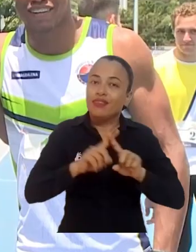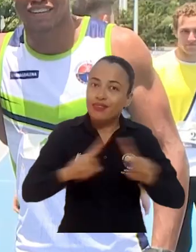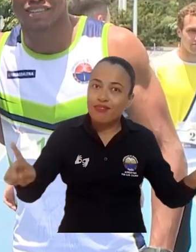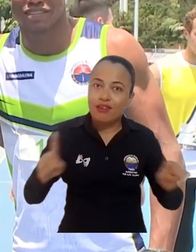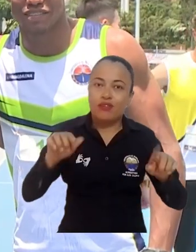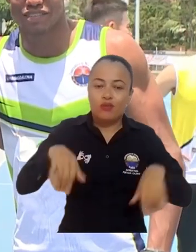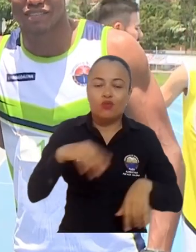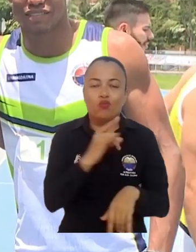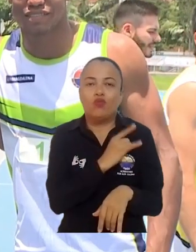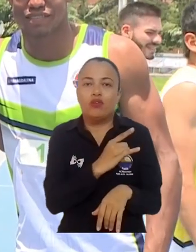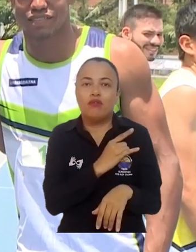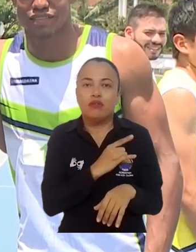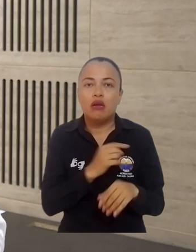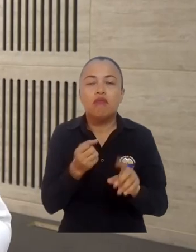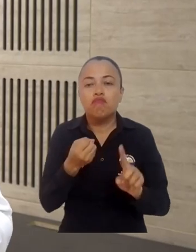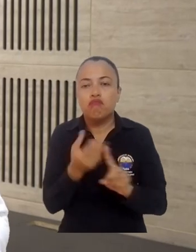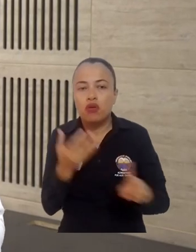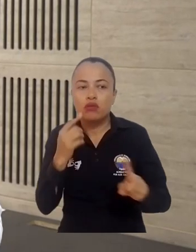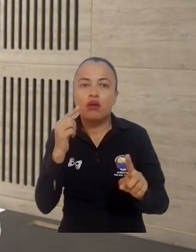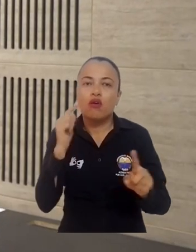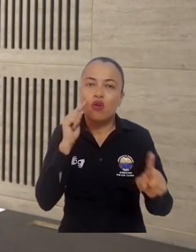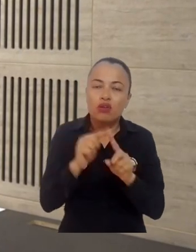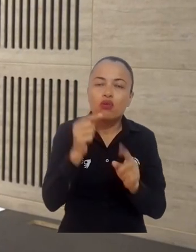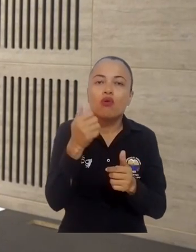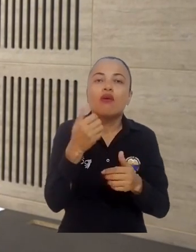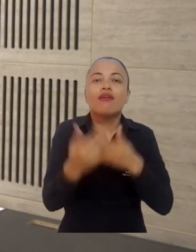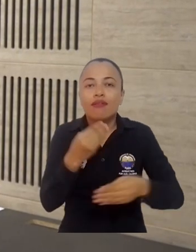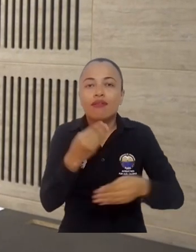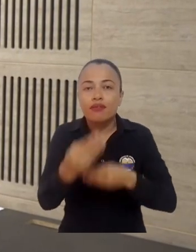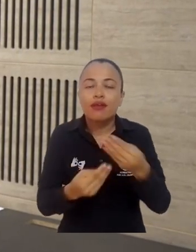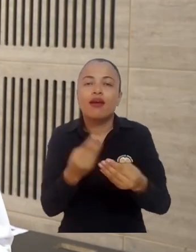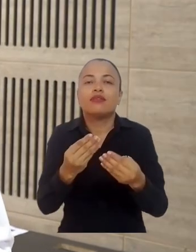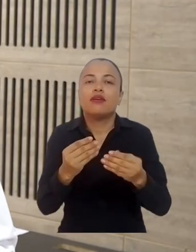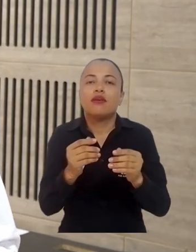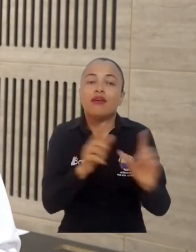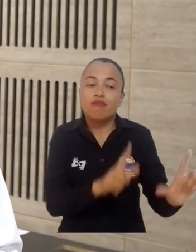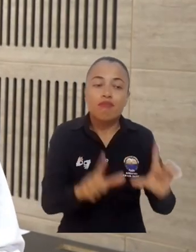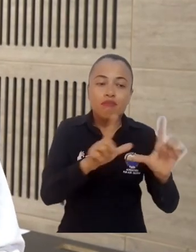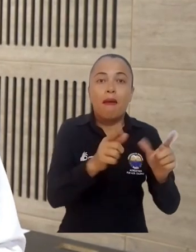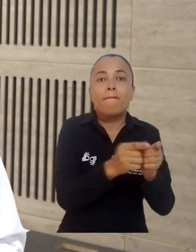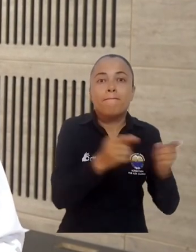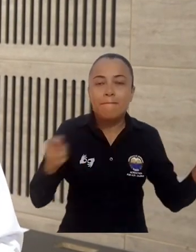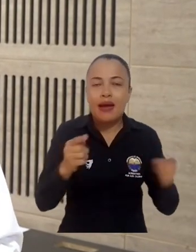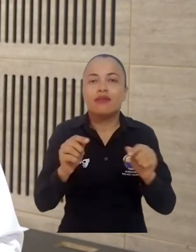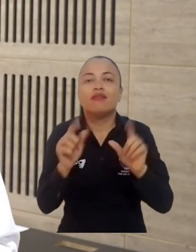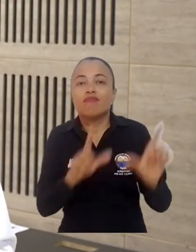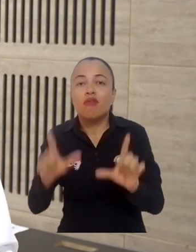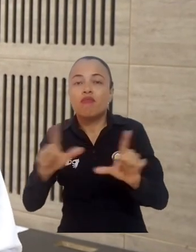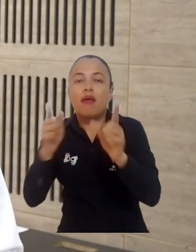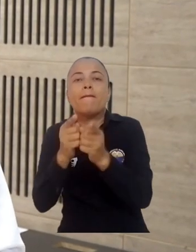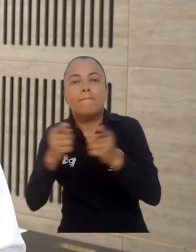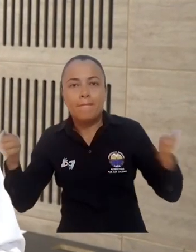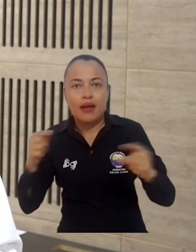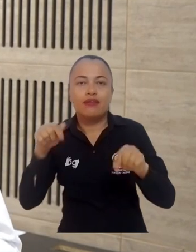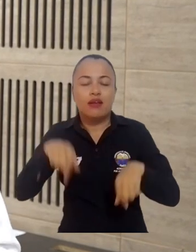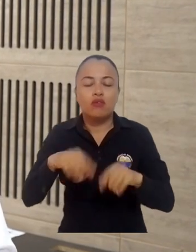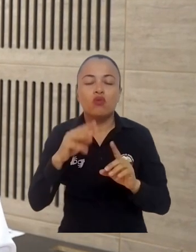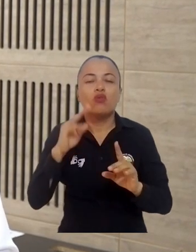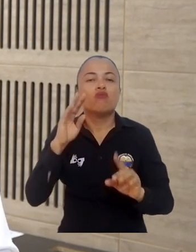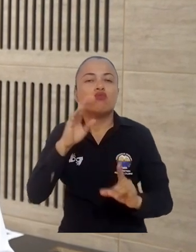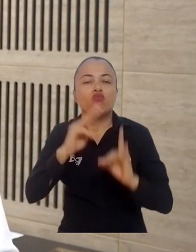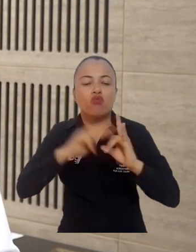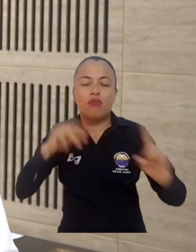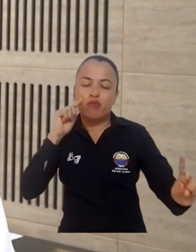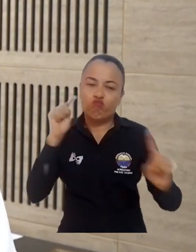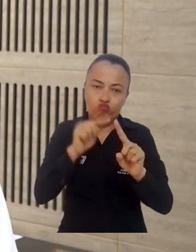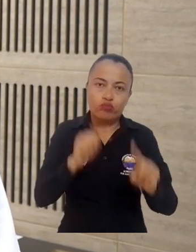Estamos muy complacidos de seguir creciendo en nuestra oferta. Hay una cantidad de apuestas significativas que nos llevan a ampliar la oferta académica de pregrado y de postgrado, y en lo cual